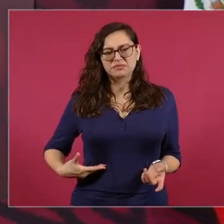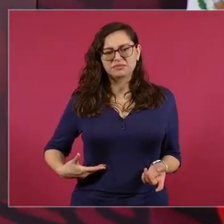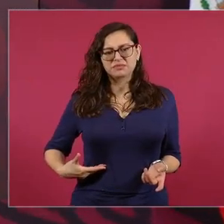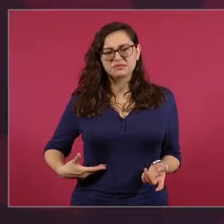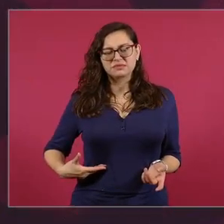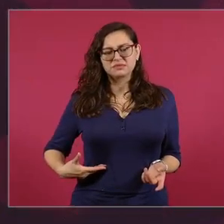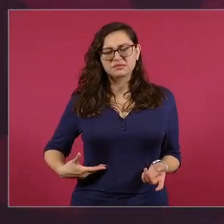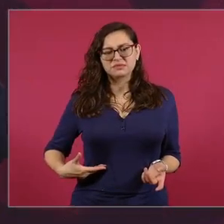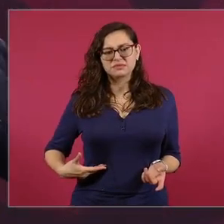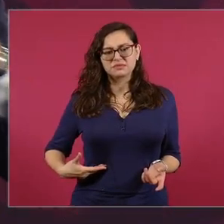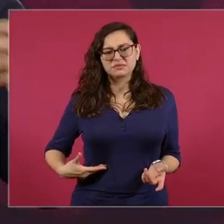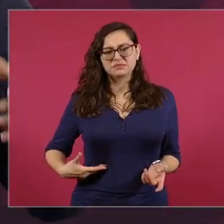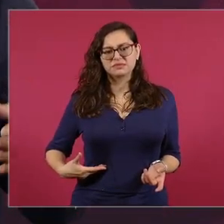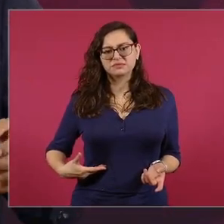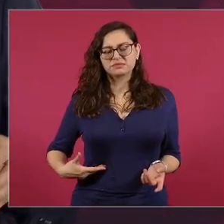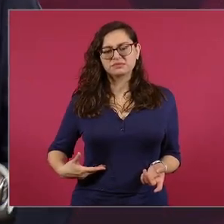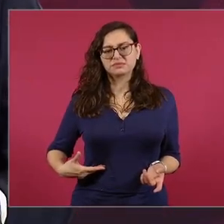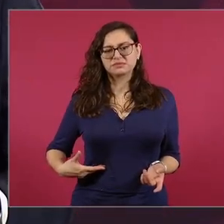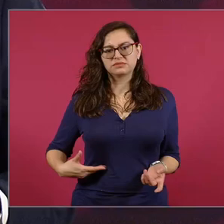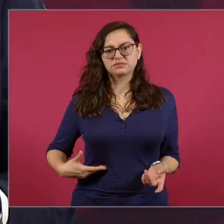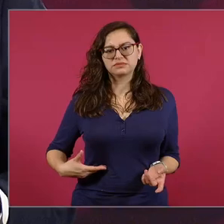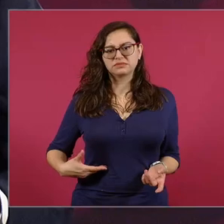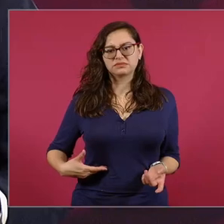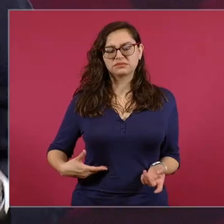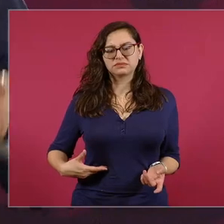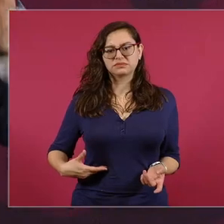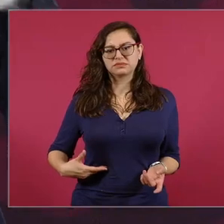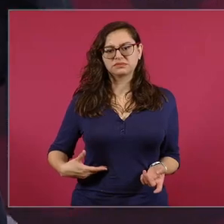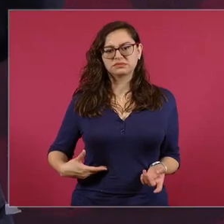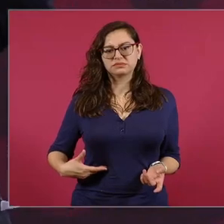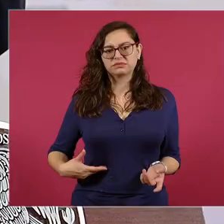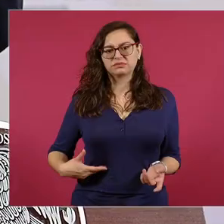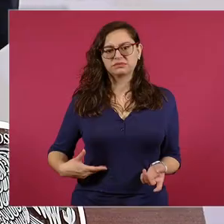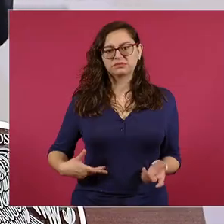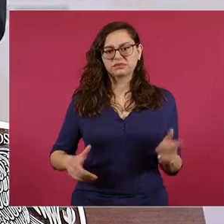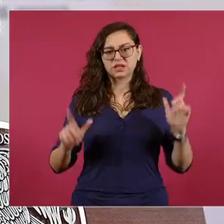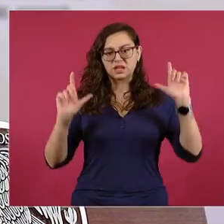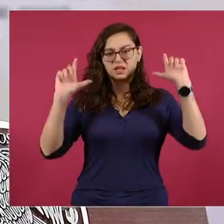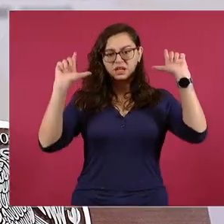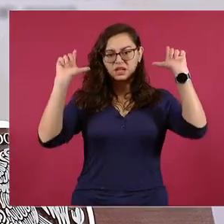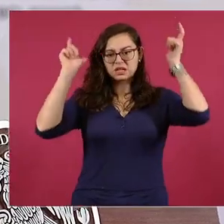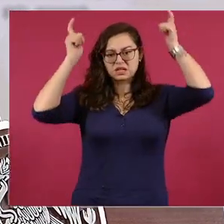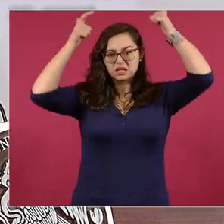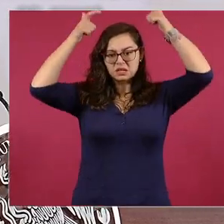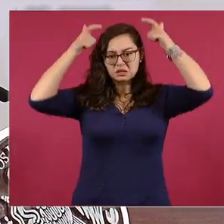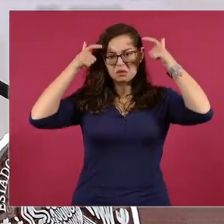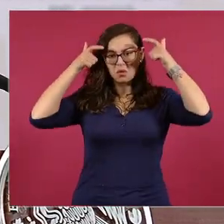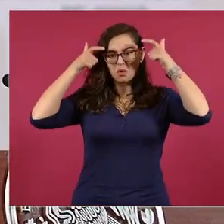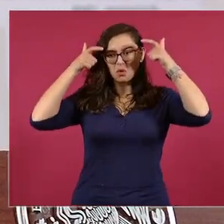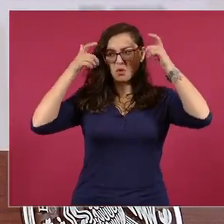Claudia Carlota,